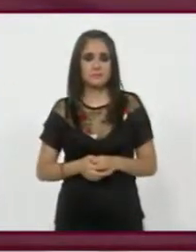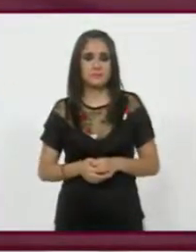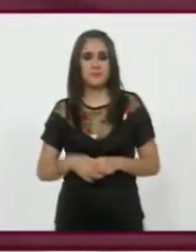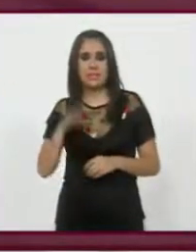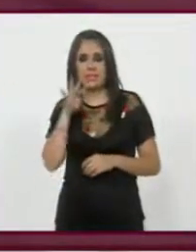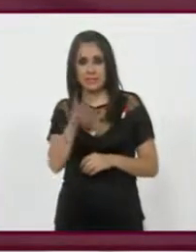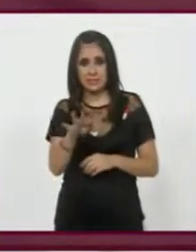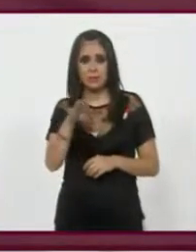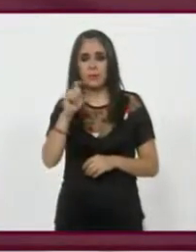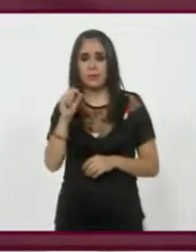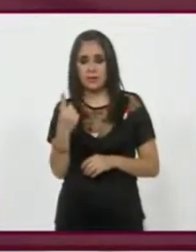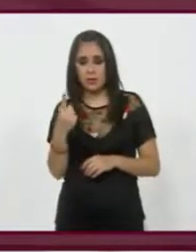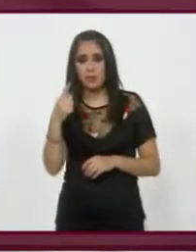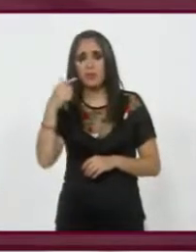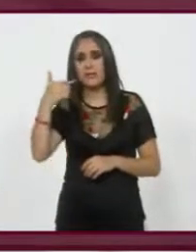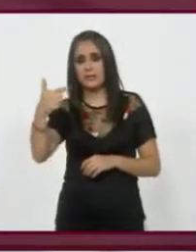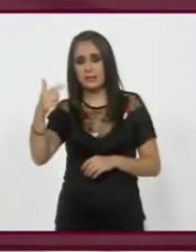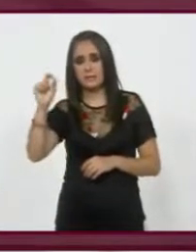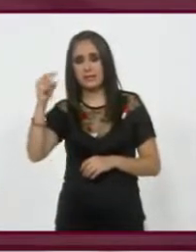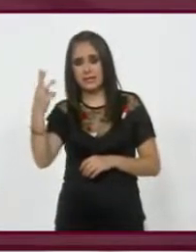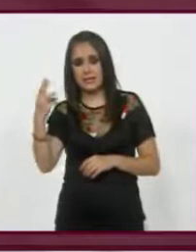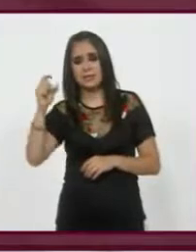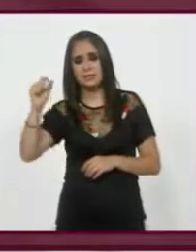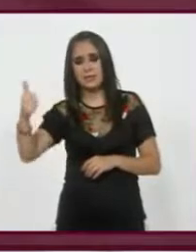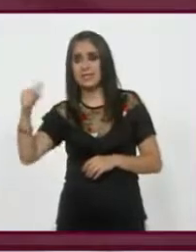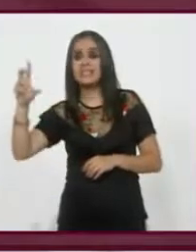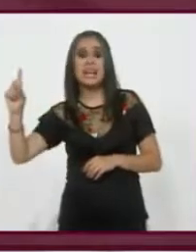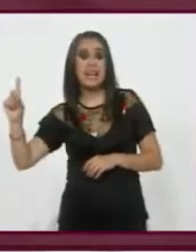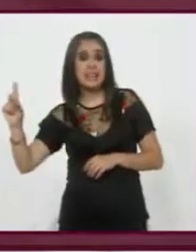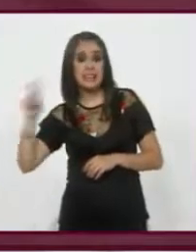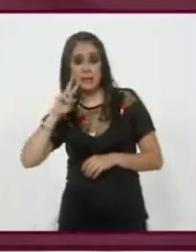19, 21, de 7, 23, 26, 30.